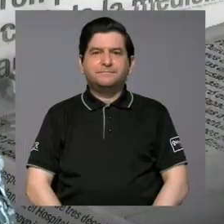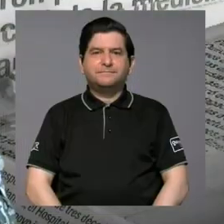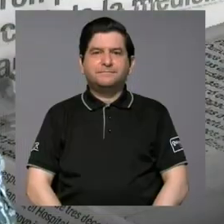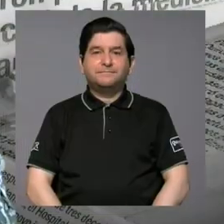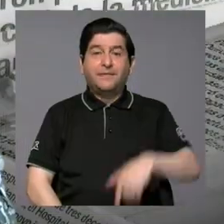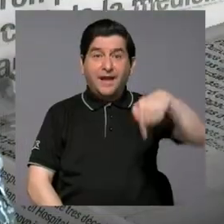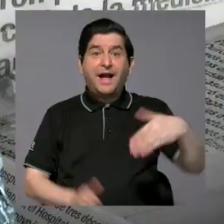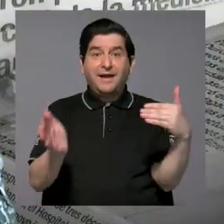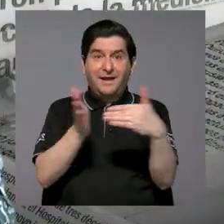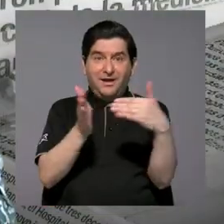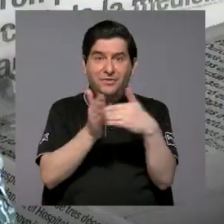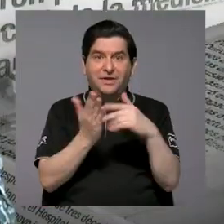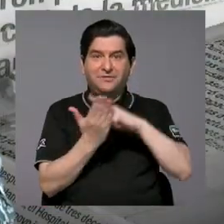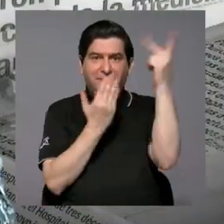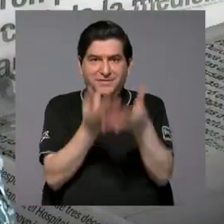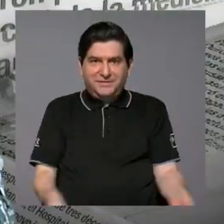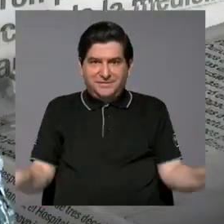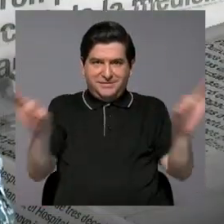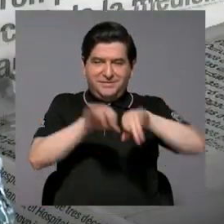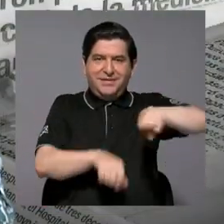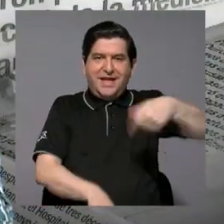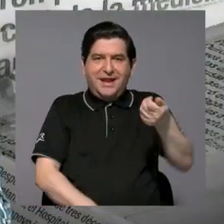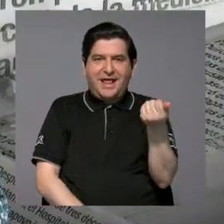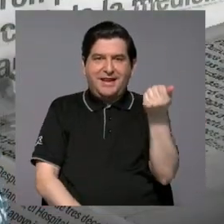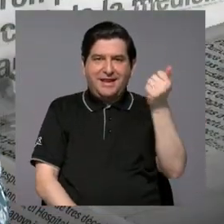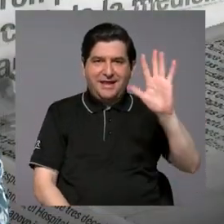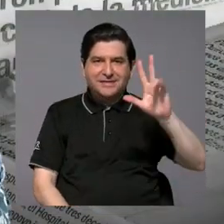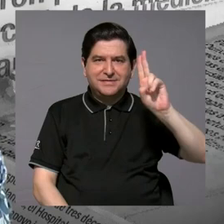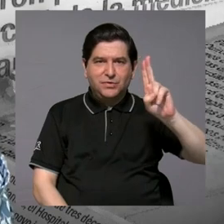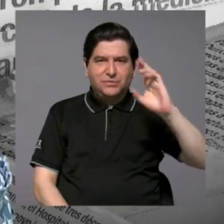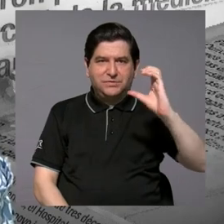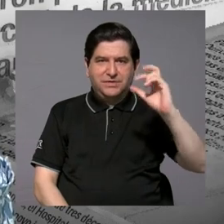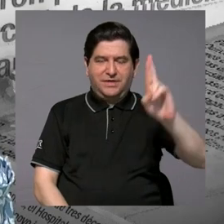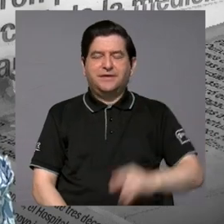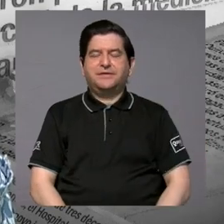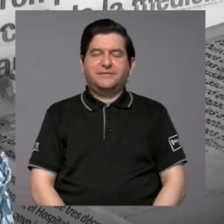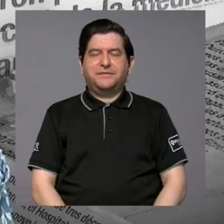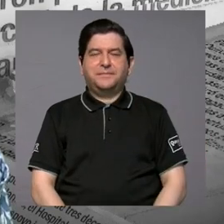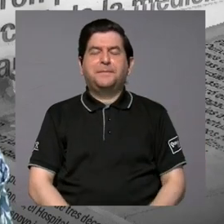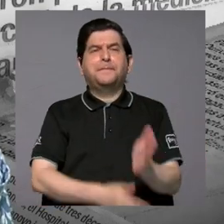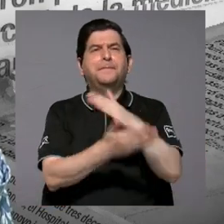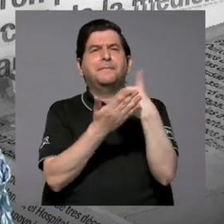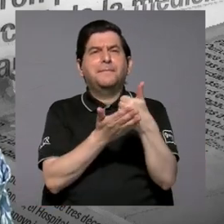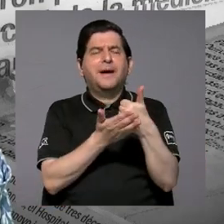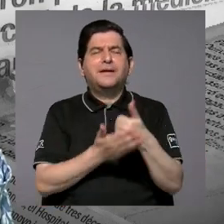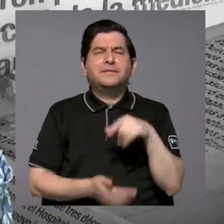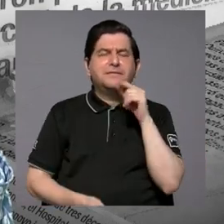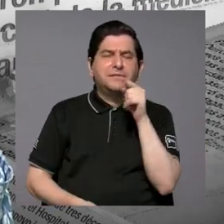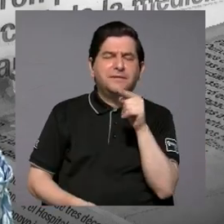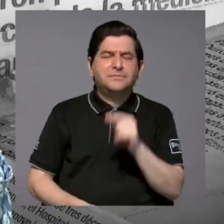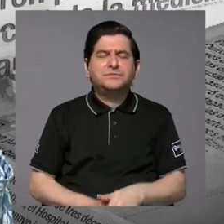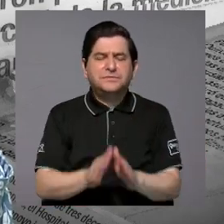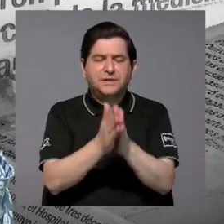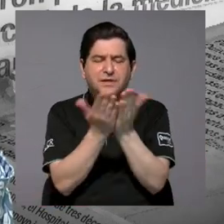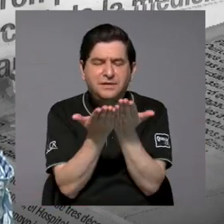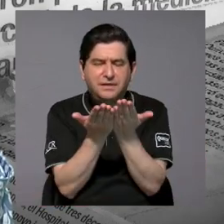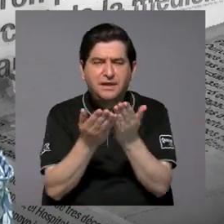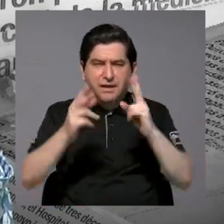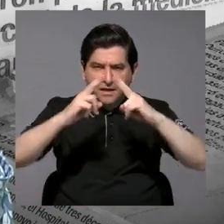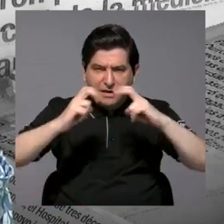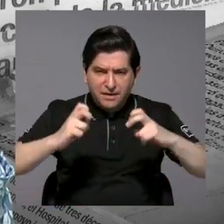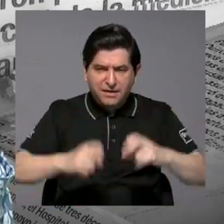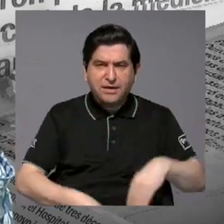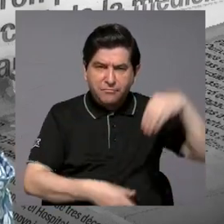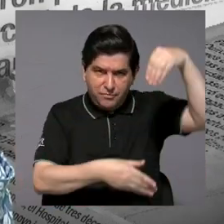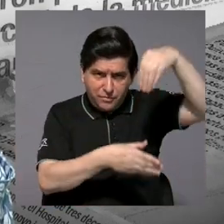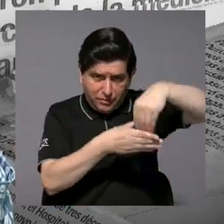Estamos de regreso con lo que importa aquí por Canal 15 UCR. Mire, parte de lo que ustedes tocaban en el libro que